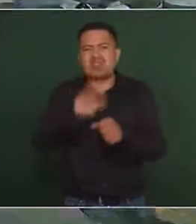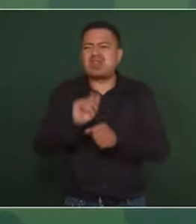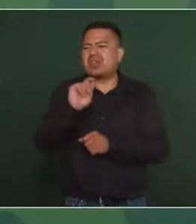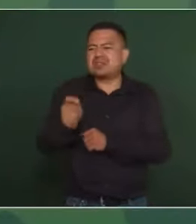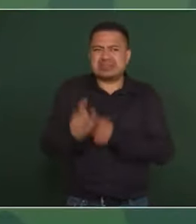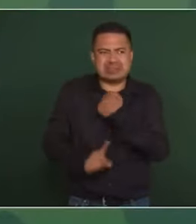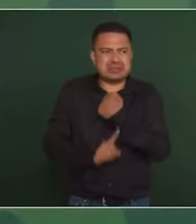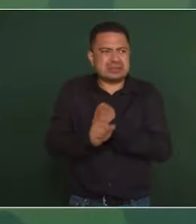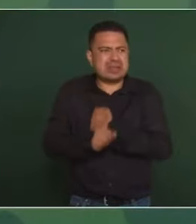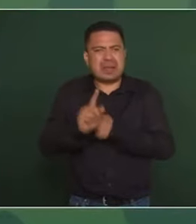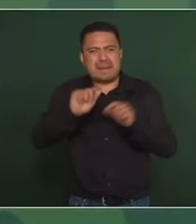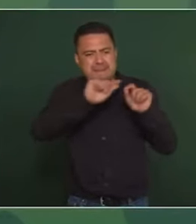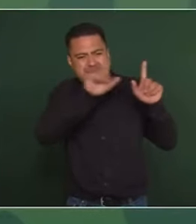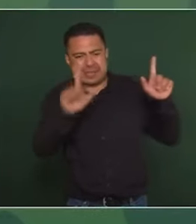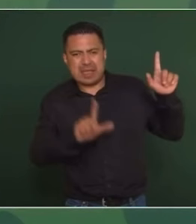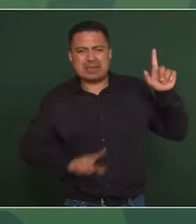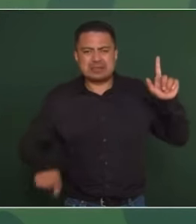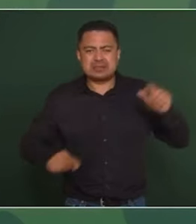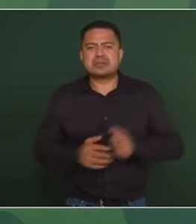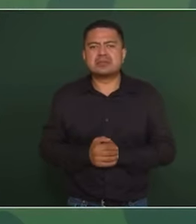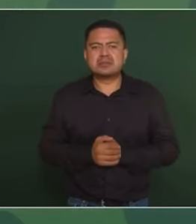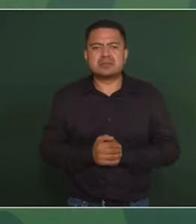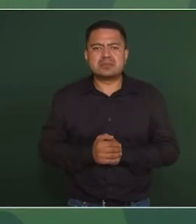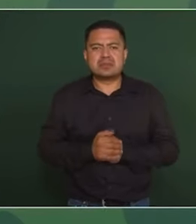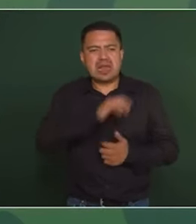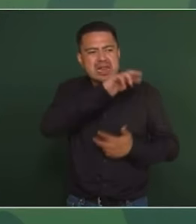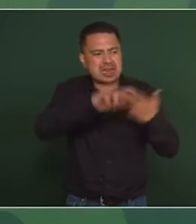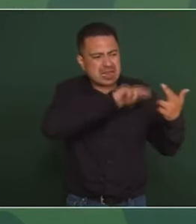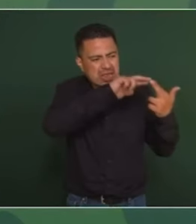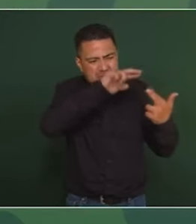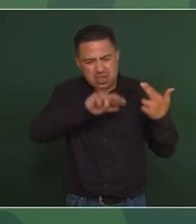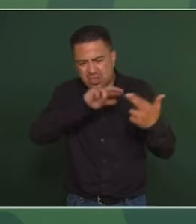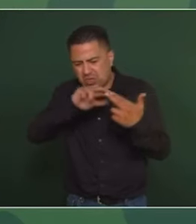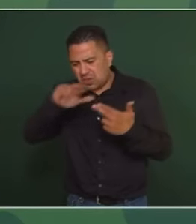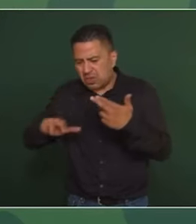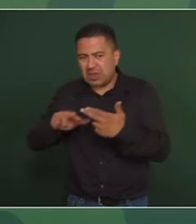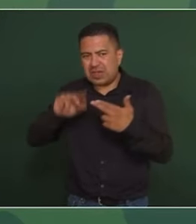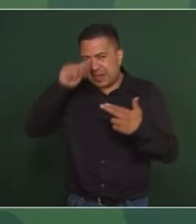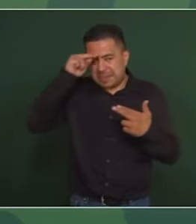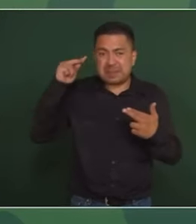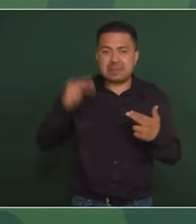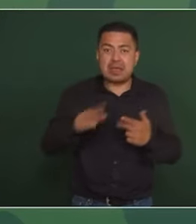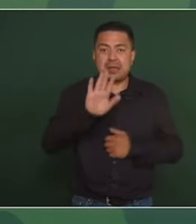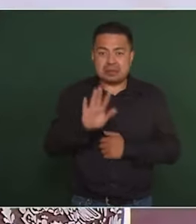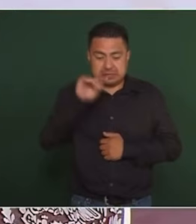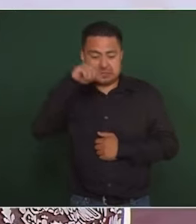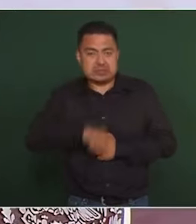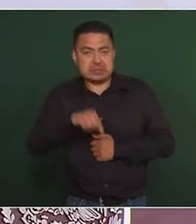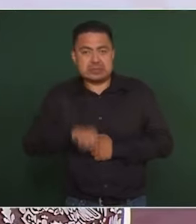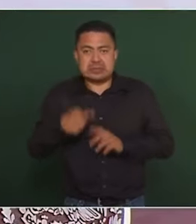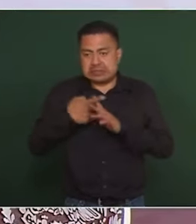del país, de todas las regiones de México. Aquí se